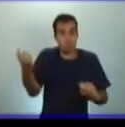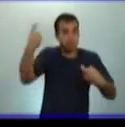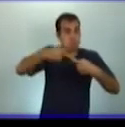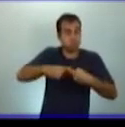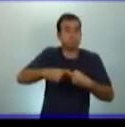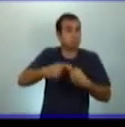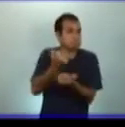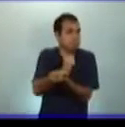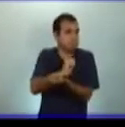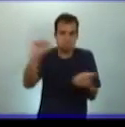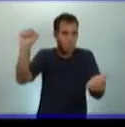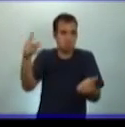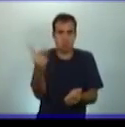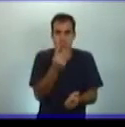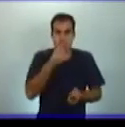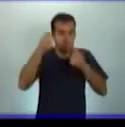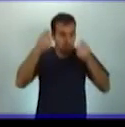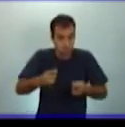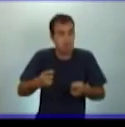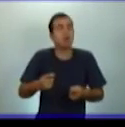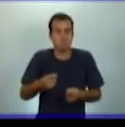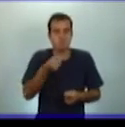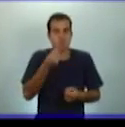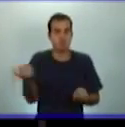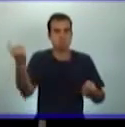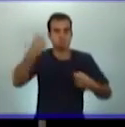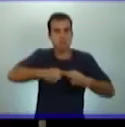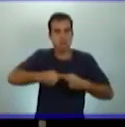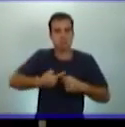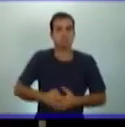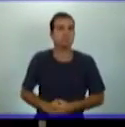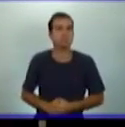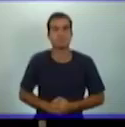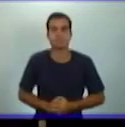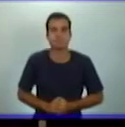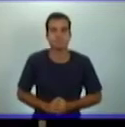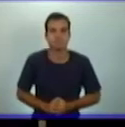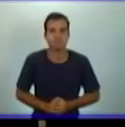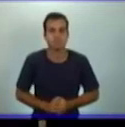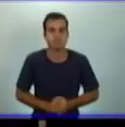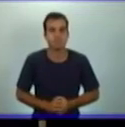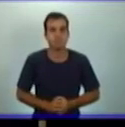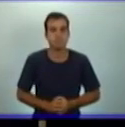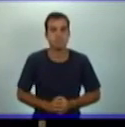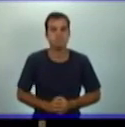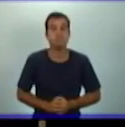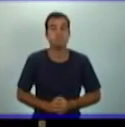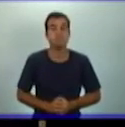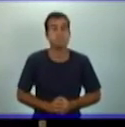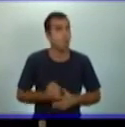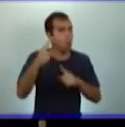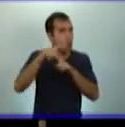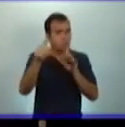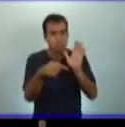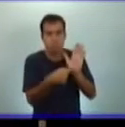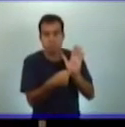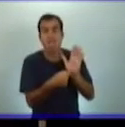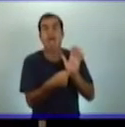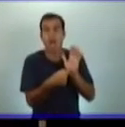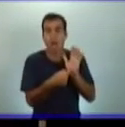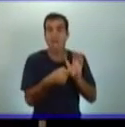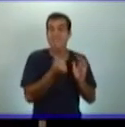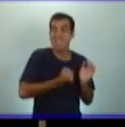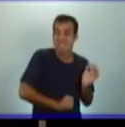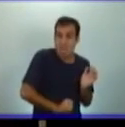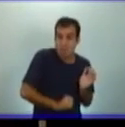ambos tienen iguales derechos. ¿Qué otros aspectos ahí vienen? Bueno, todos los hijos tienen iguales